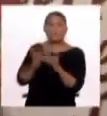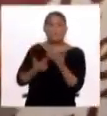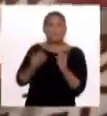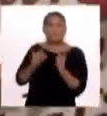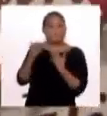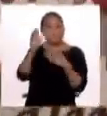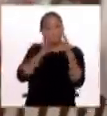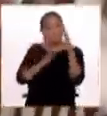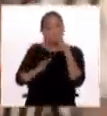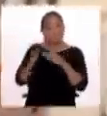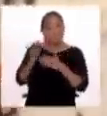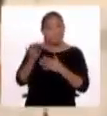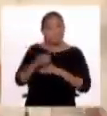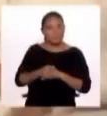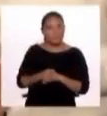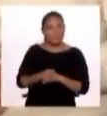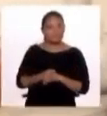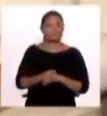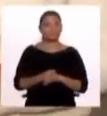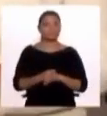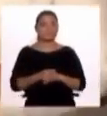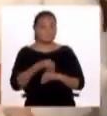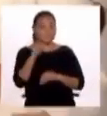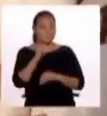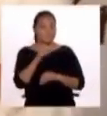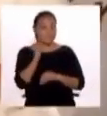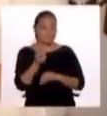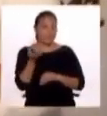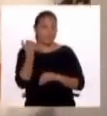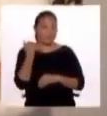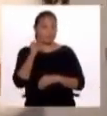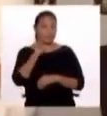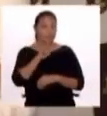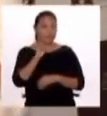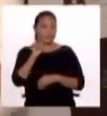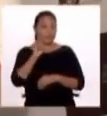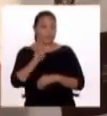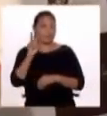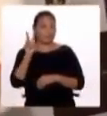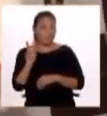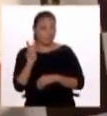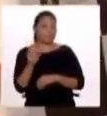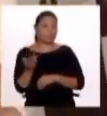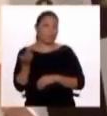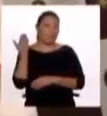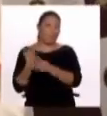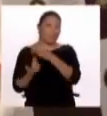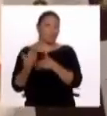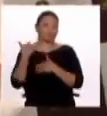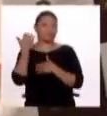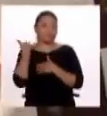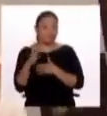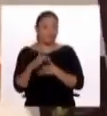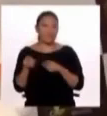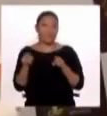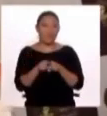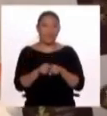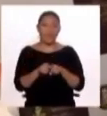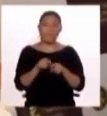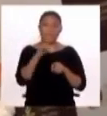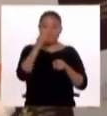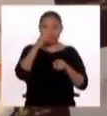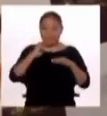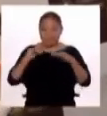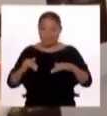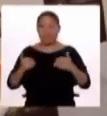pero preocupantes también. Así es, la ENDES 2022 nos ha demostrado que lamentablemente los niveles de anemia infantil han incrementado a